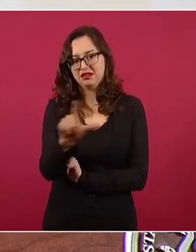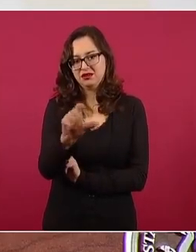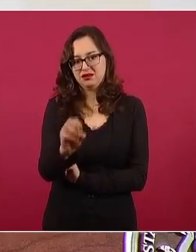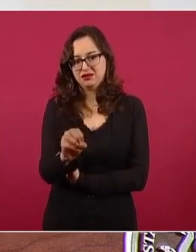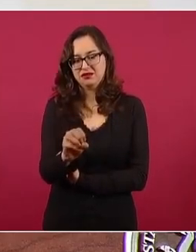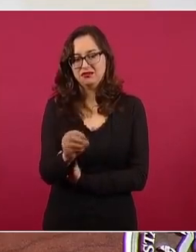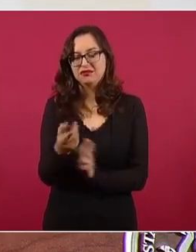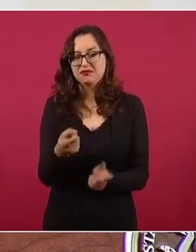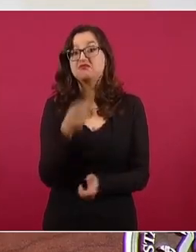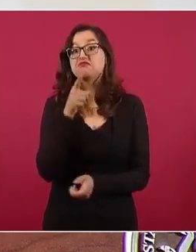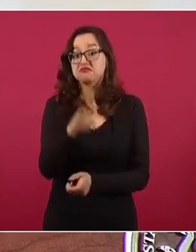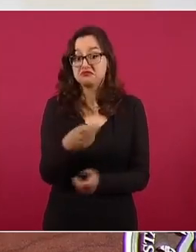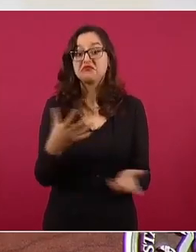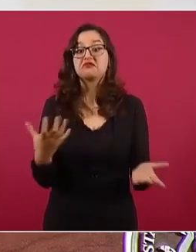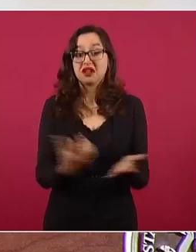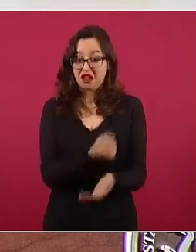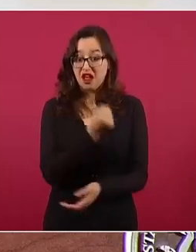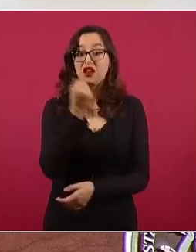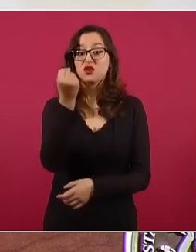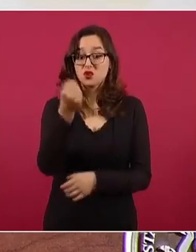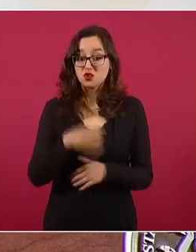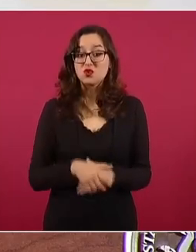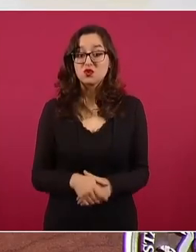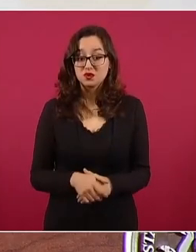gana Cedillo.